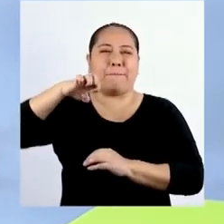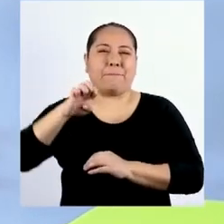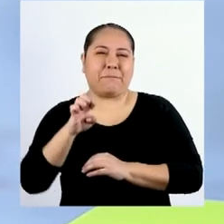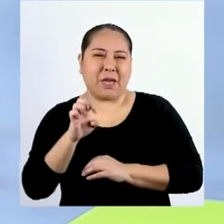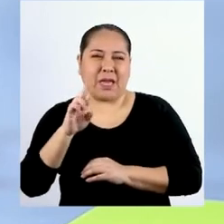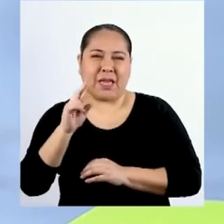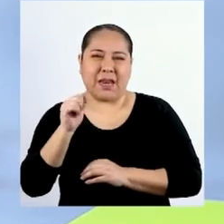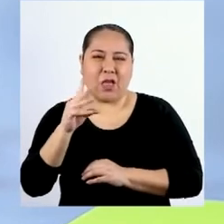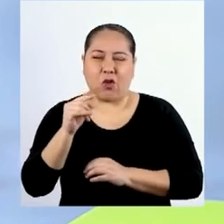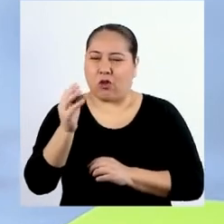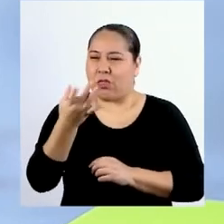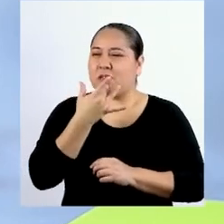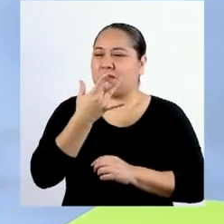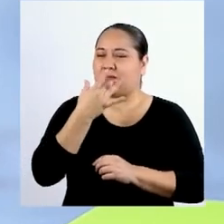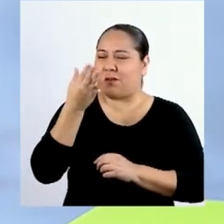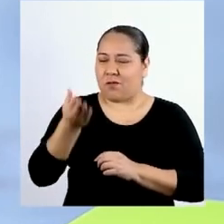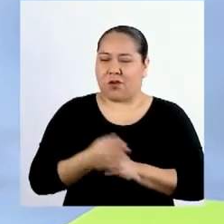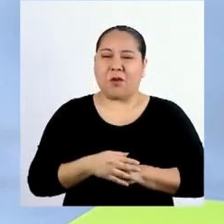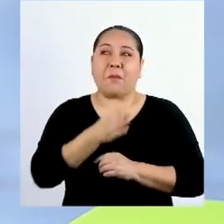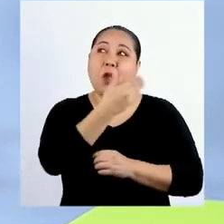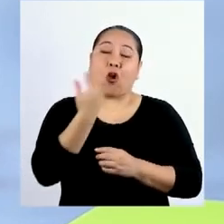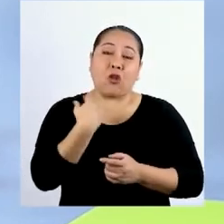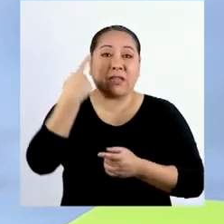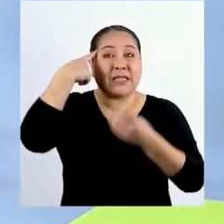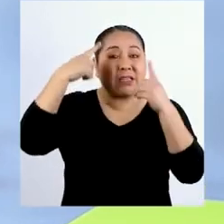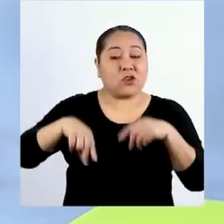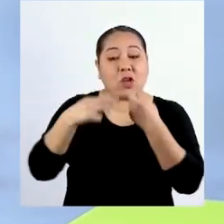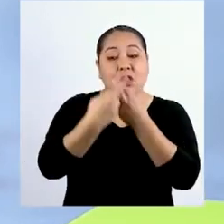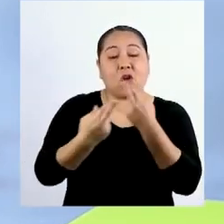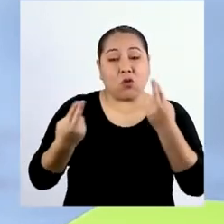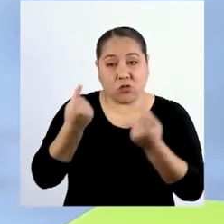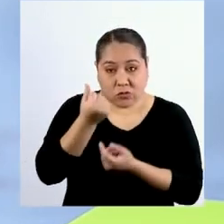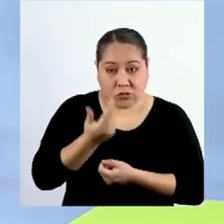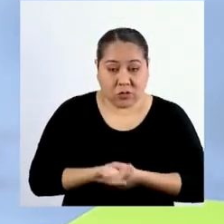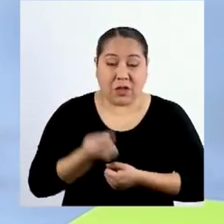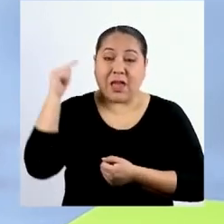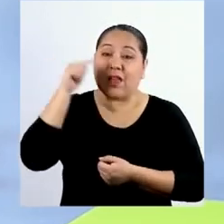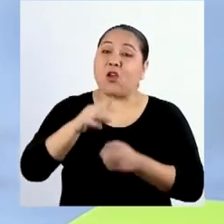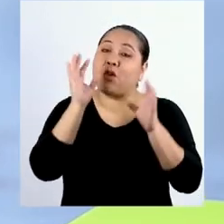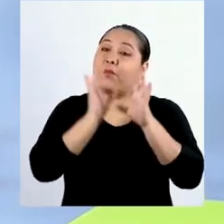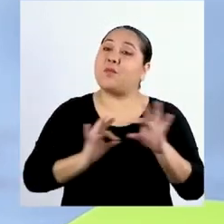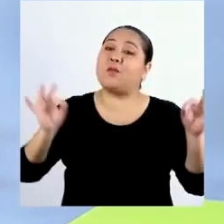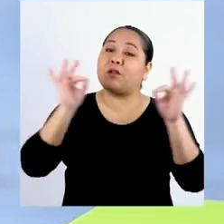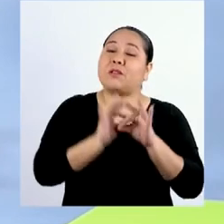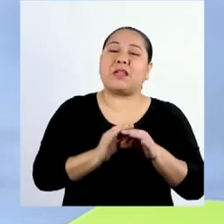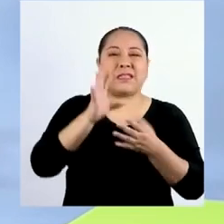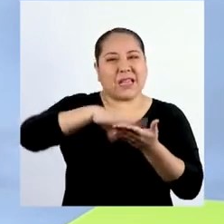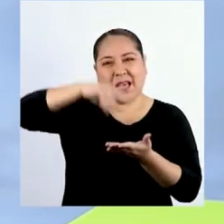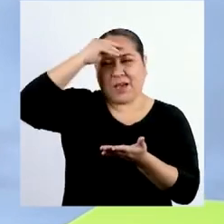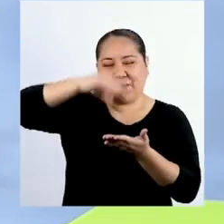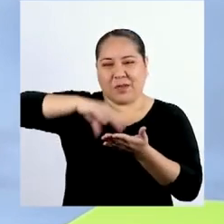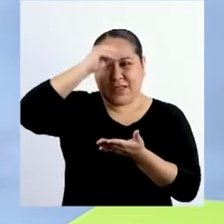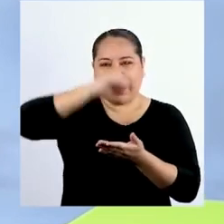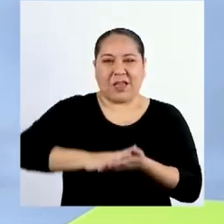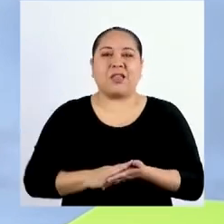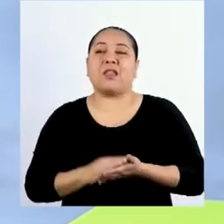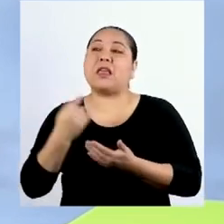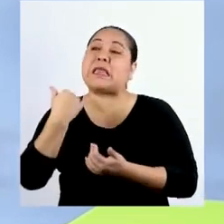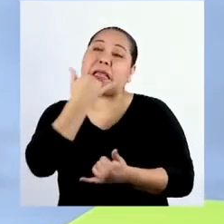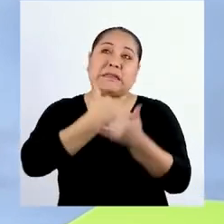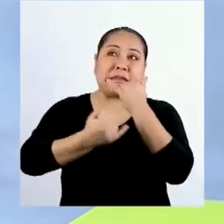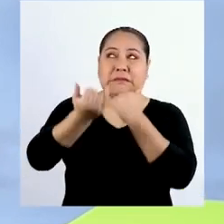del sabor y tomaremos mejores decisiones sobre los recursos que tenemos. Lo importante es aprender de